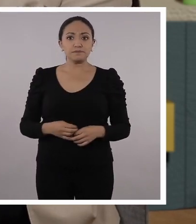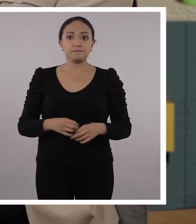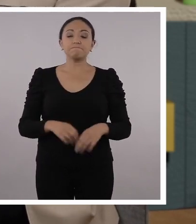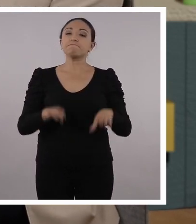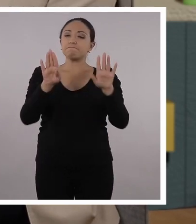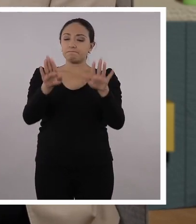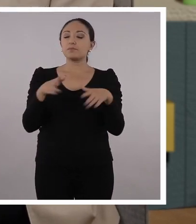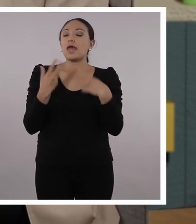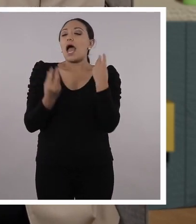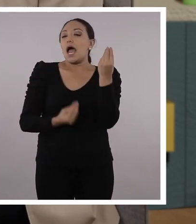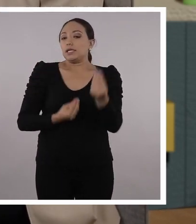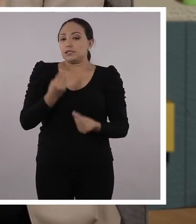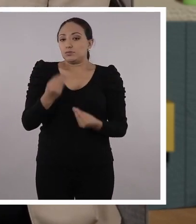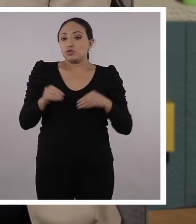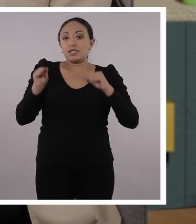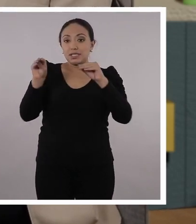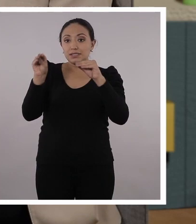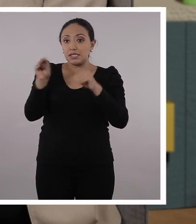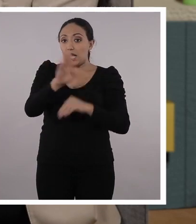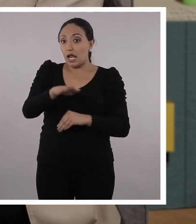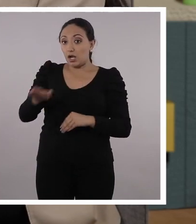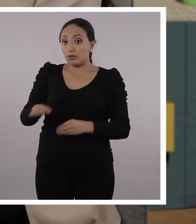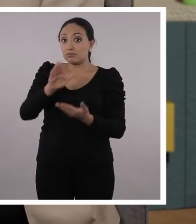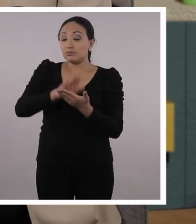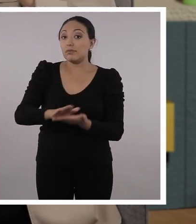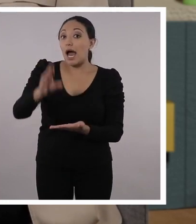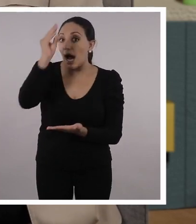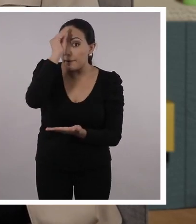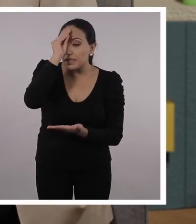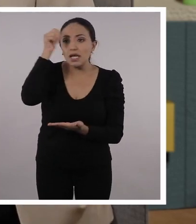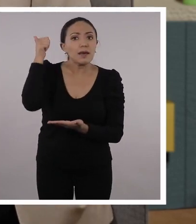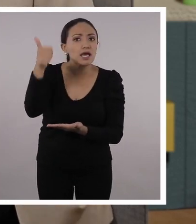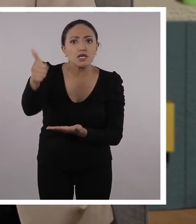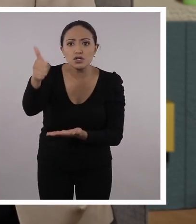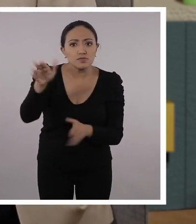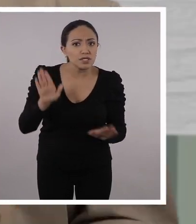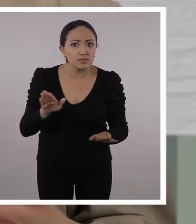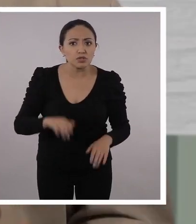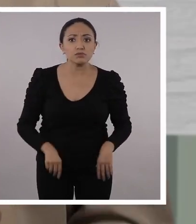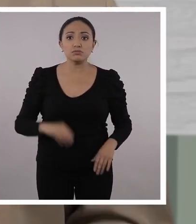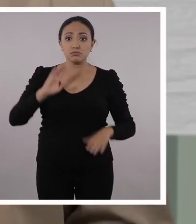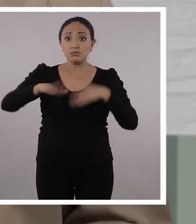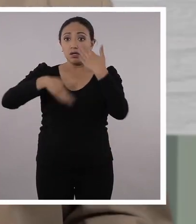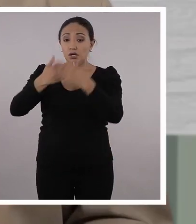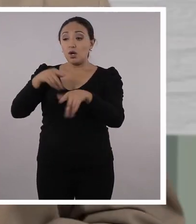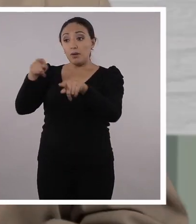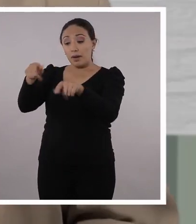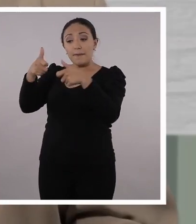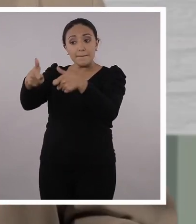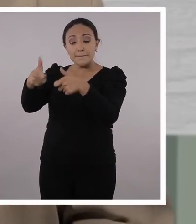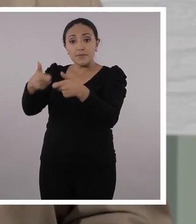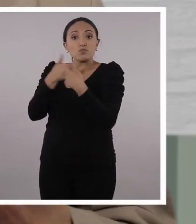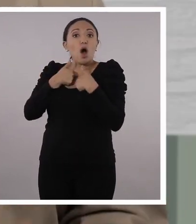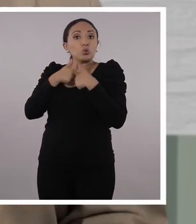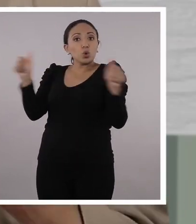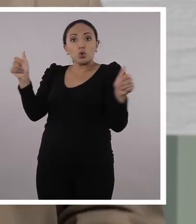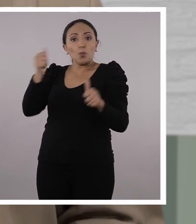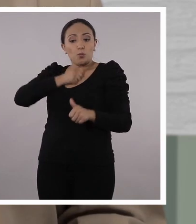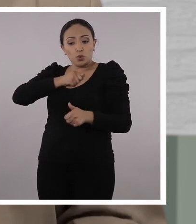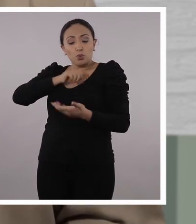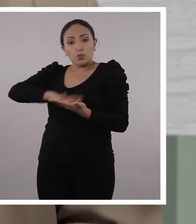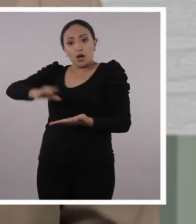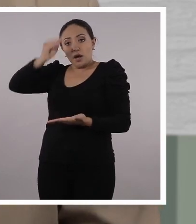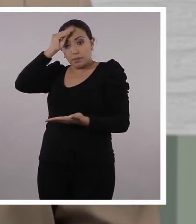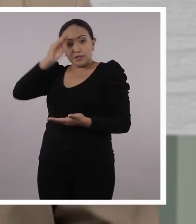Lo mejor que podemos enseñar a nuestros alumnos es aprender a aprender, para que lleguen a ser capaces de aprender de forma